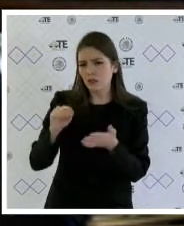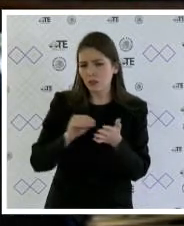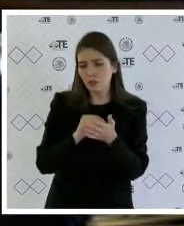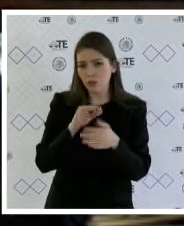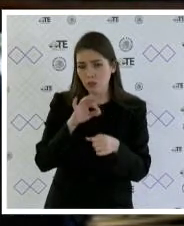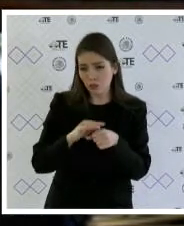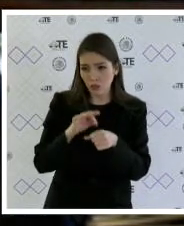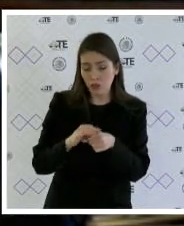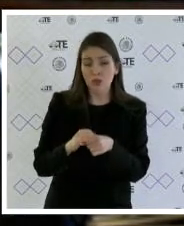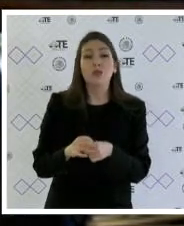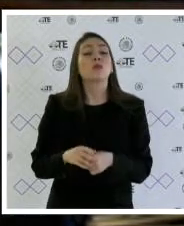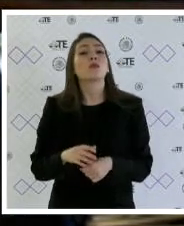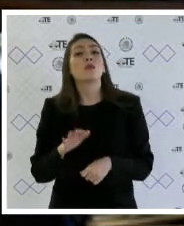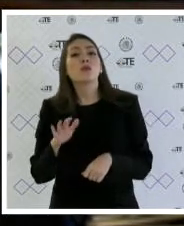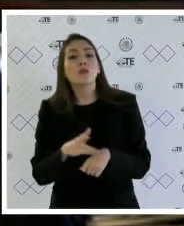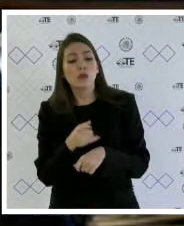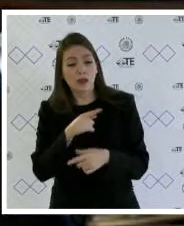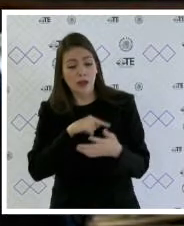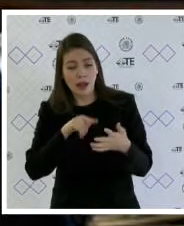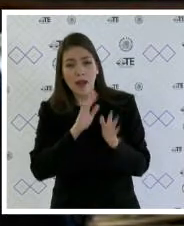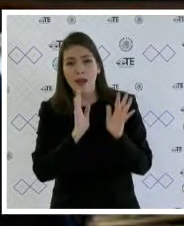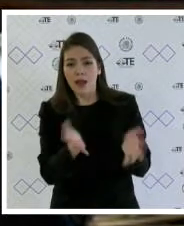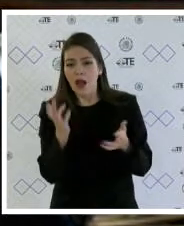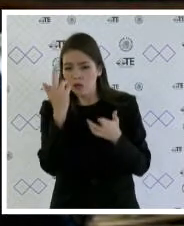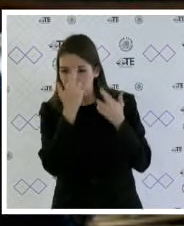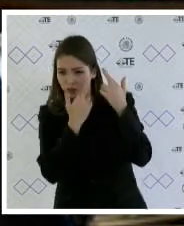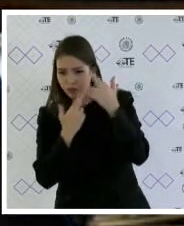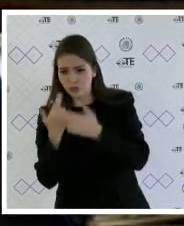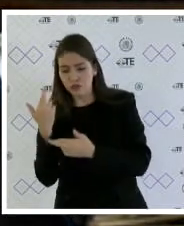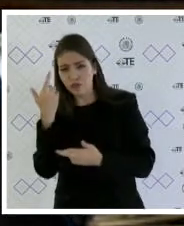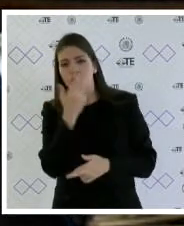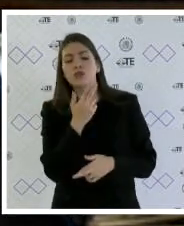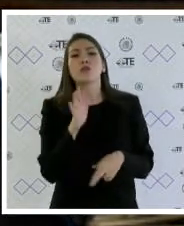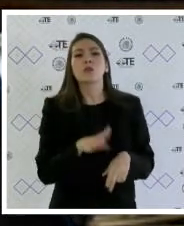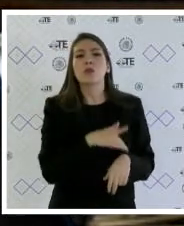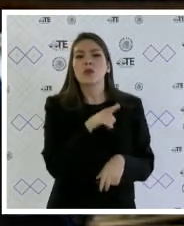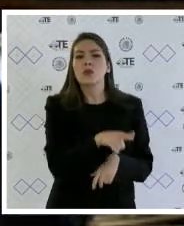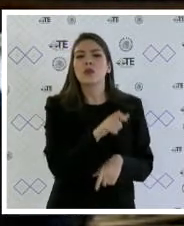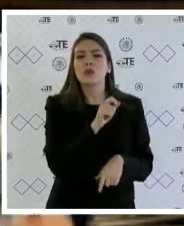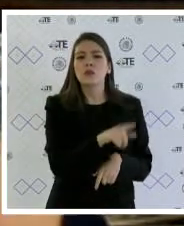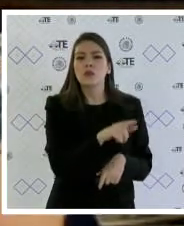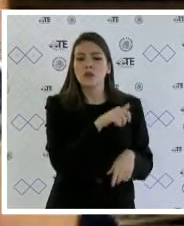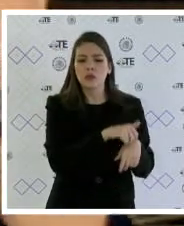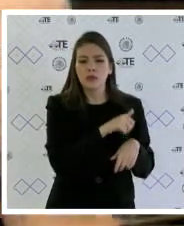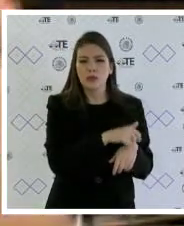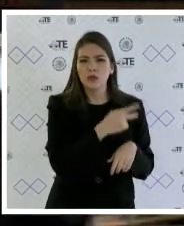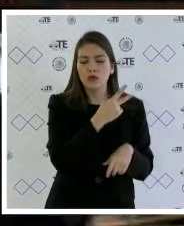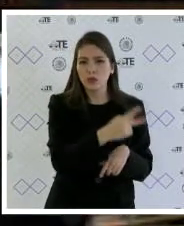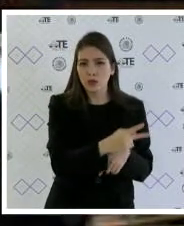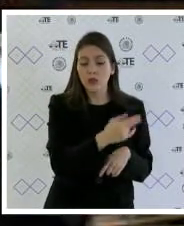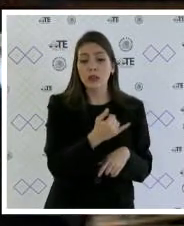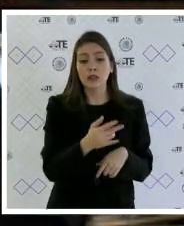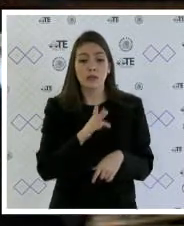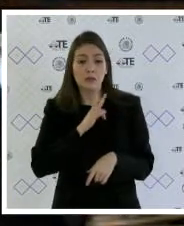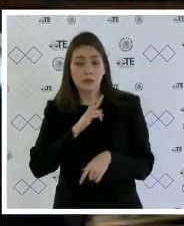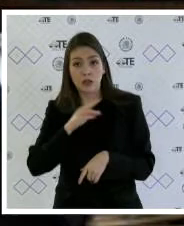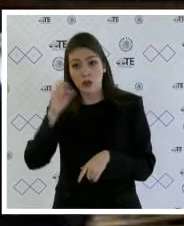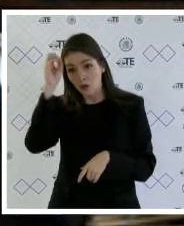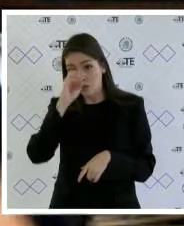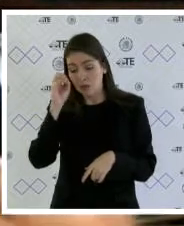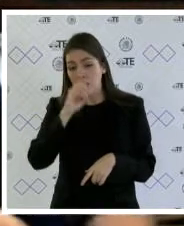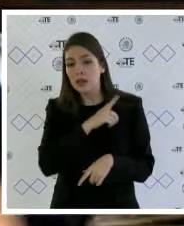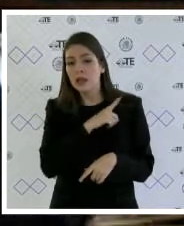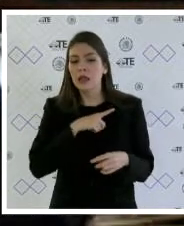analizando todos estos bajo la causal 2 y como ha sido mi criterio a mi juicio tendría que ser la causal